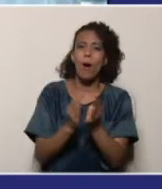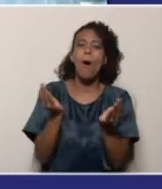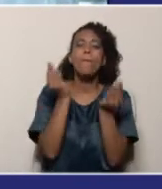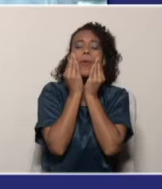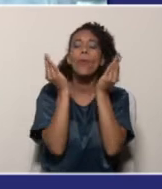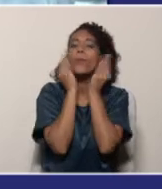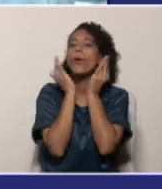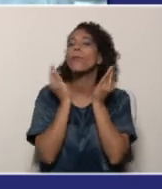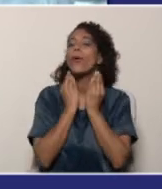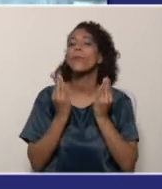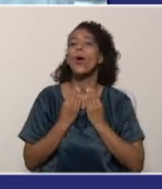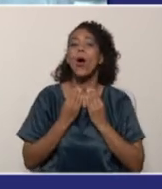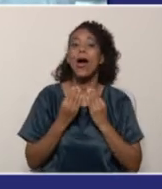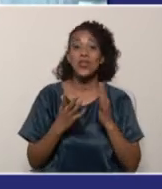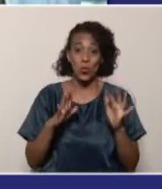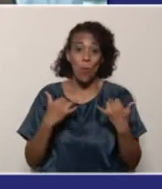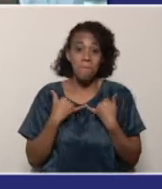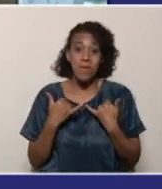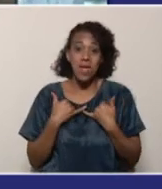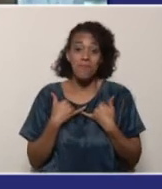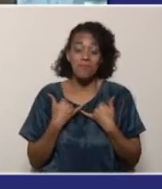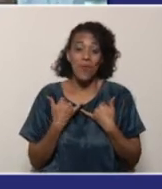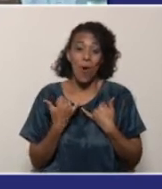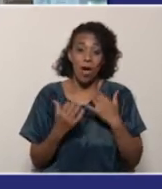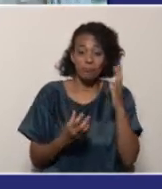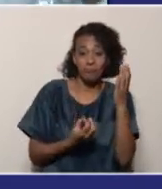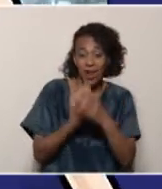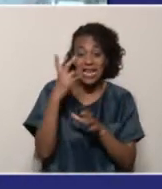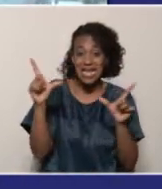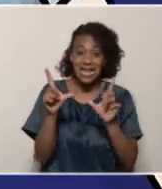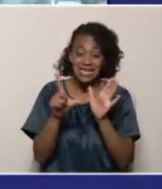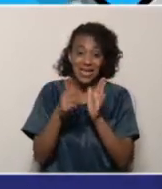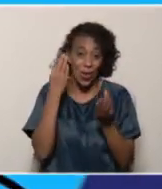productos que hemos hecho en grupo estable dentro de la unidad.